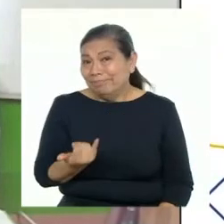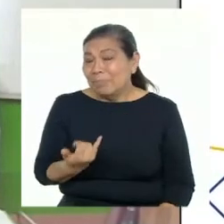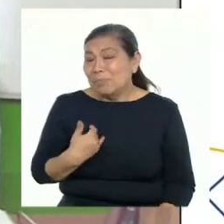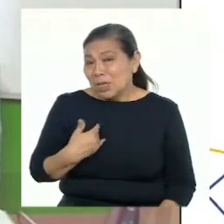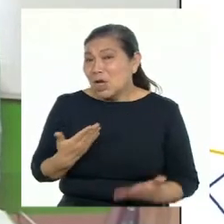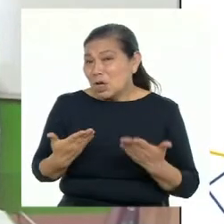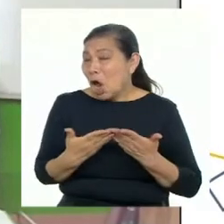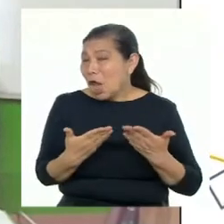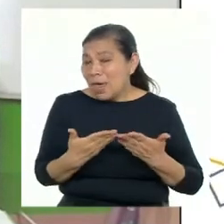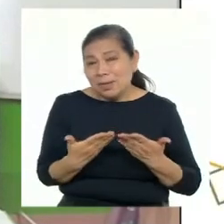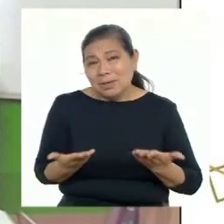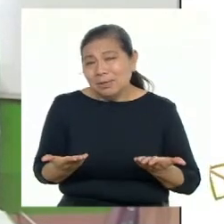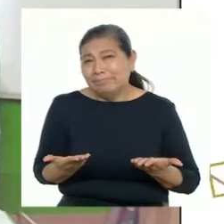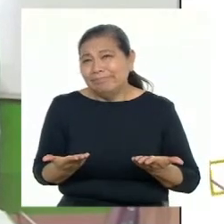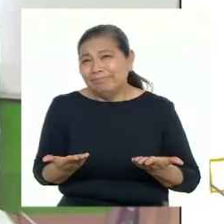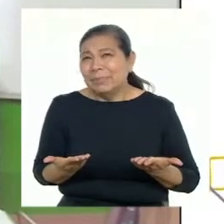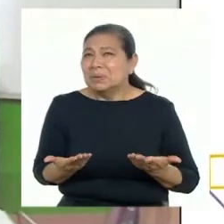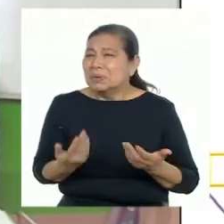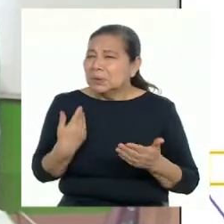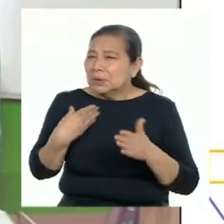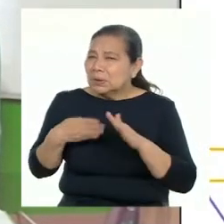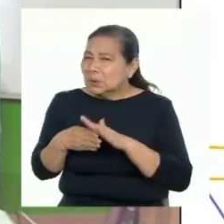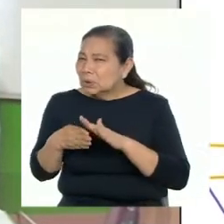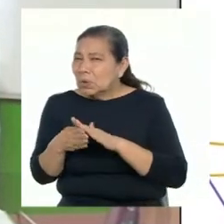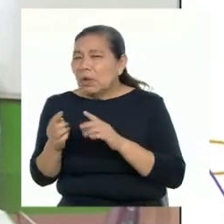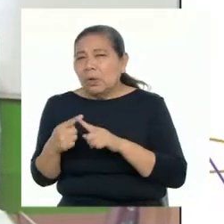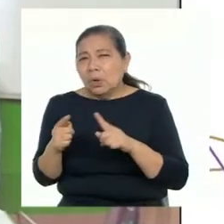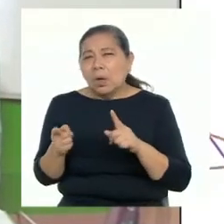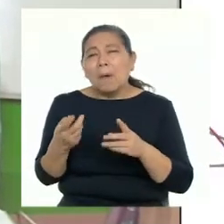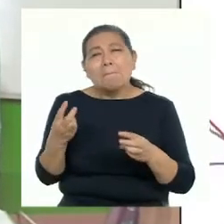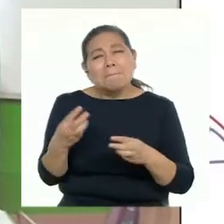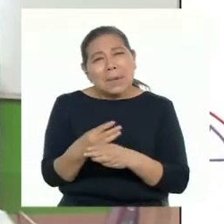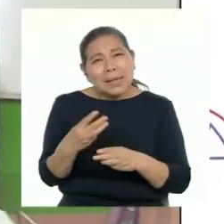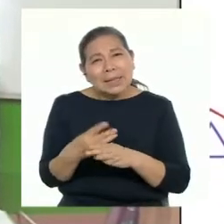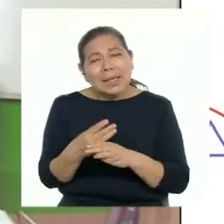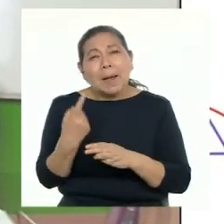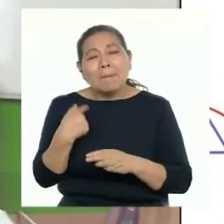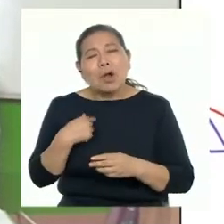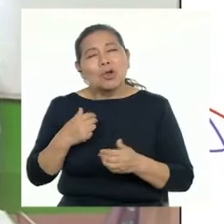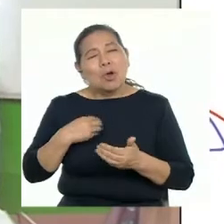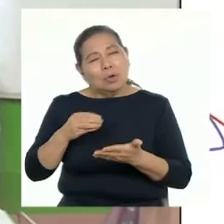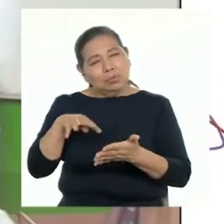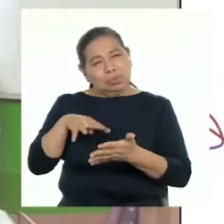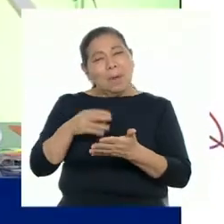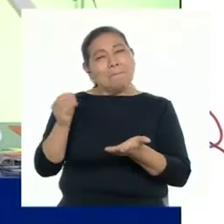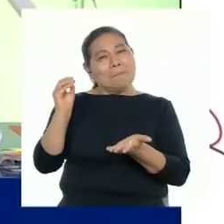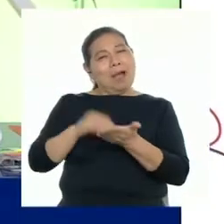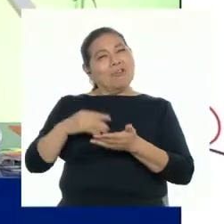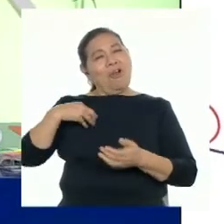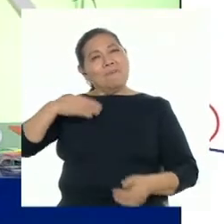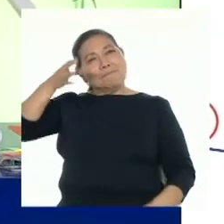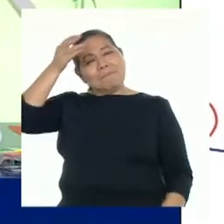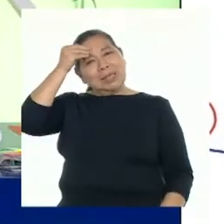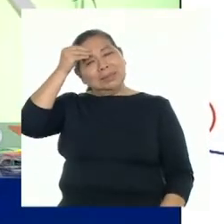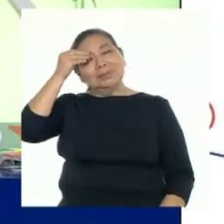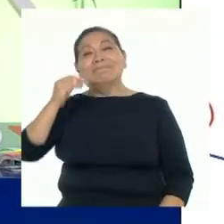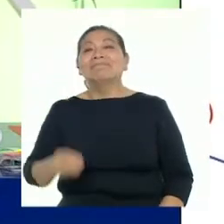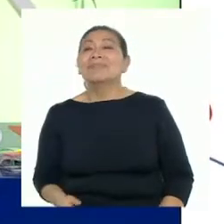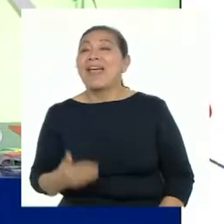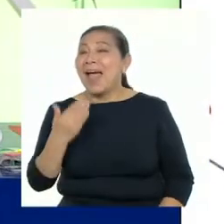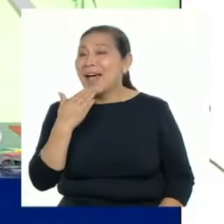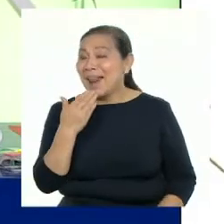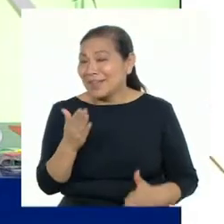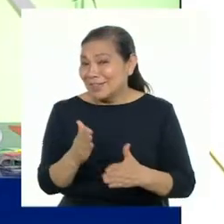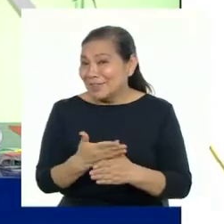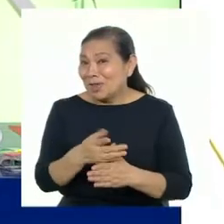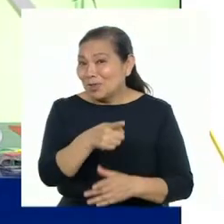educativa, me iba a meterme a todos los concursos de matemática para así reforzarme más. Muchas gracias por